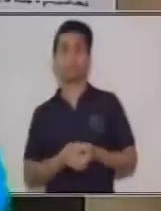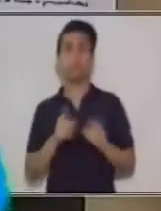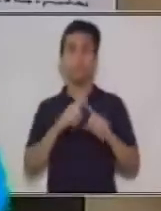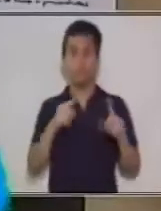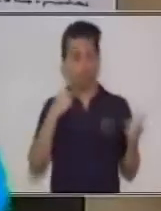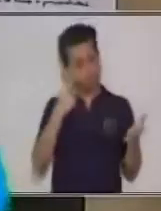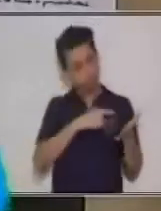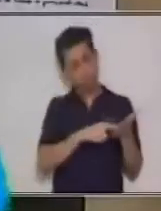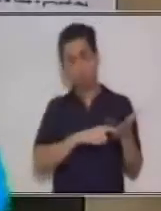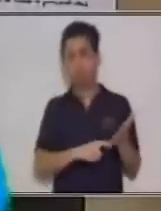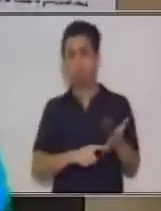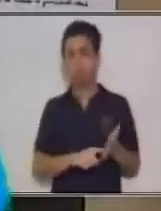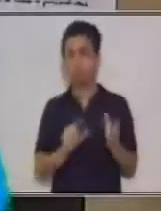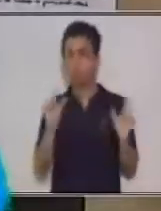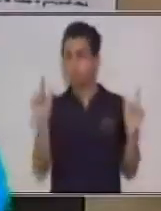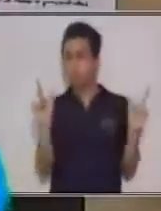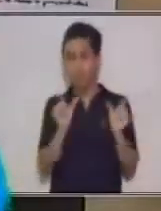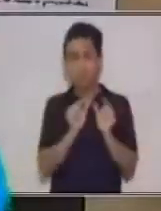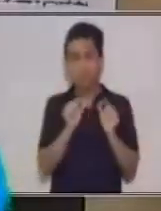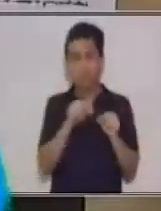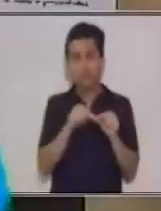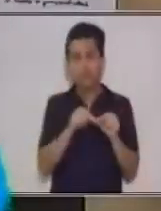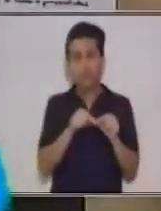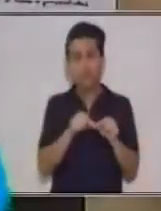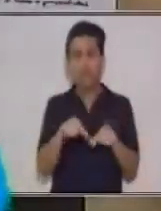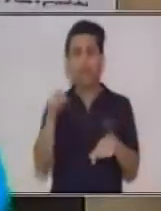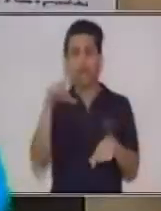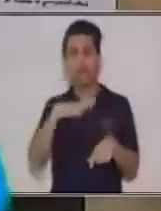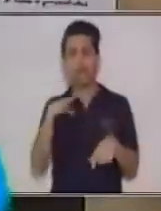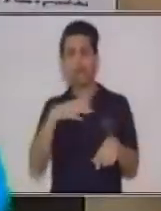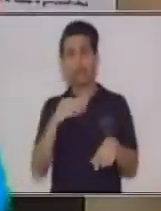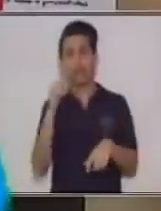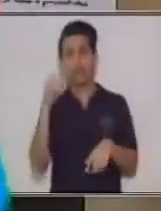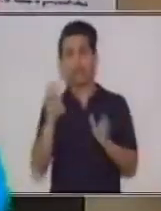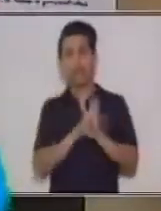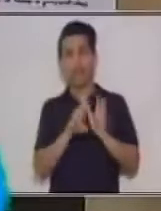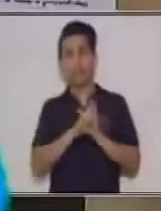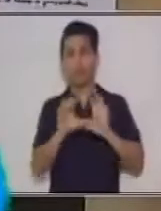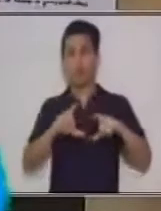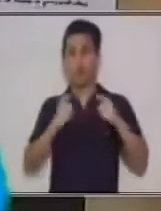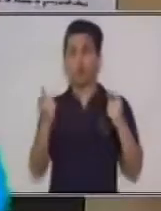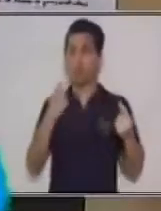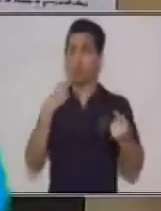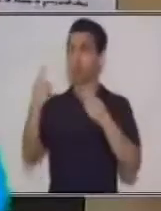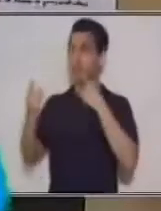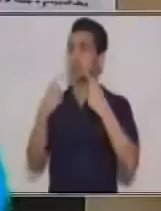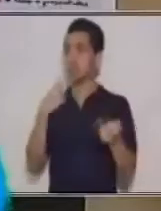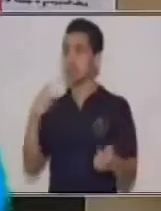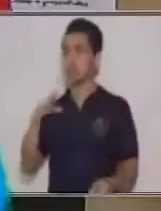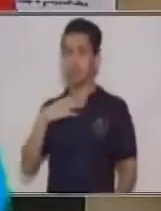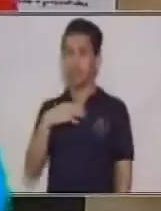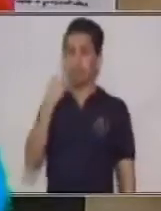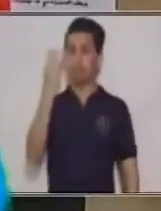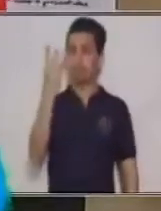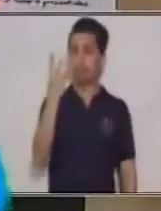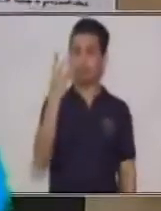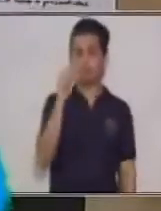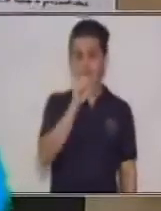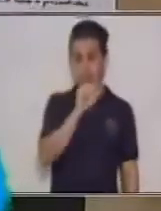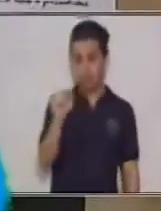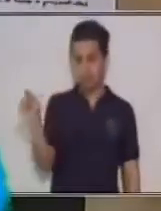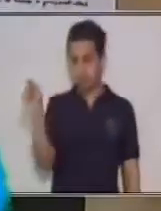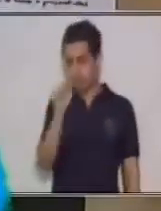líneas hay un ejemplo de discurso. ¿Qué tipo de discurso va a ser? Ya veremos cuál.